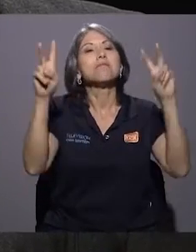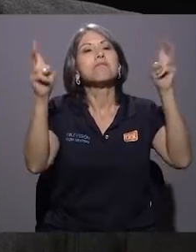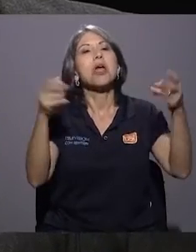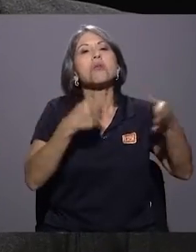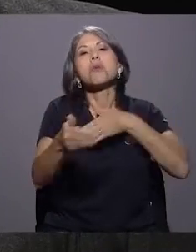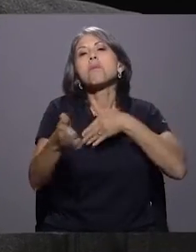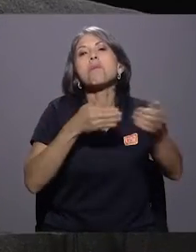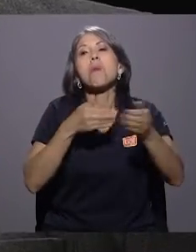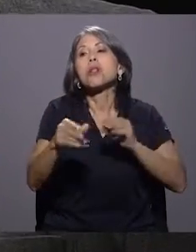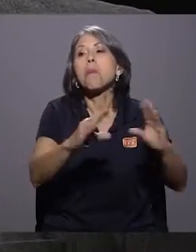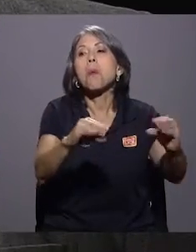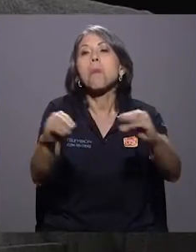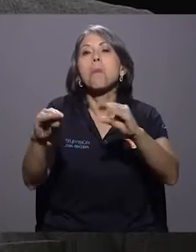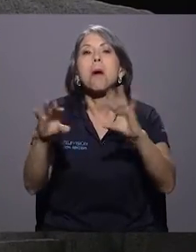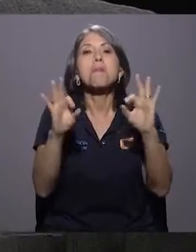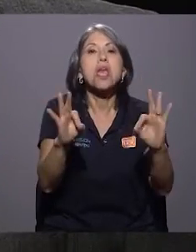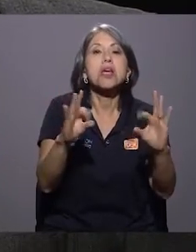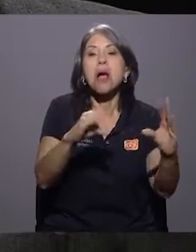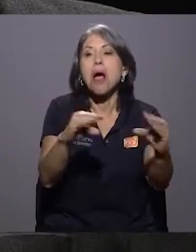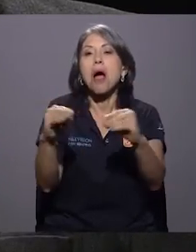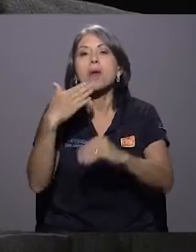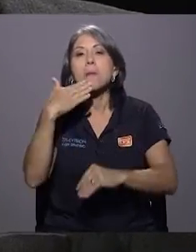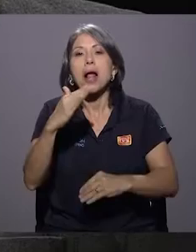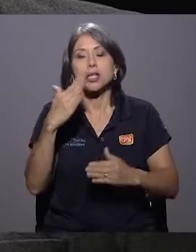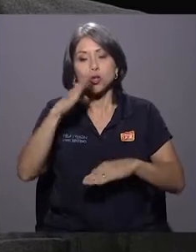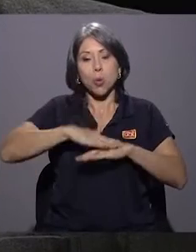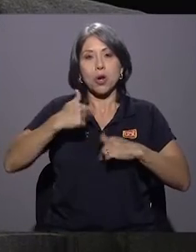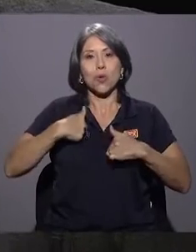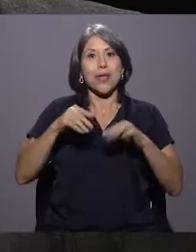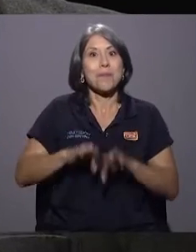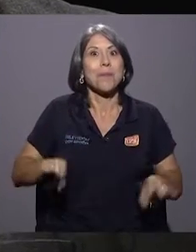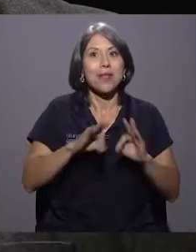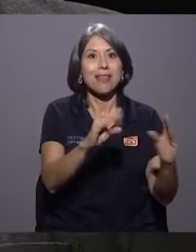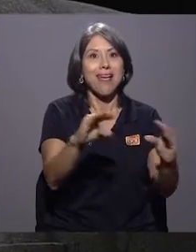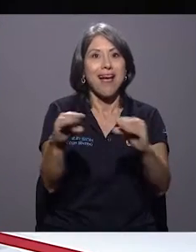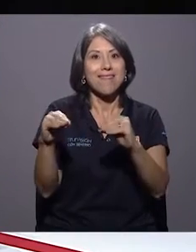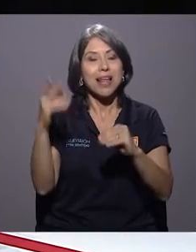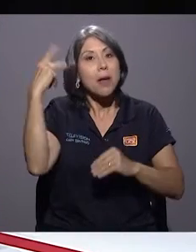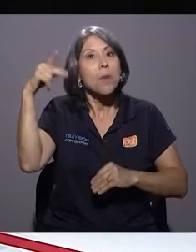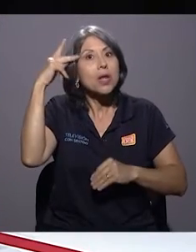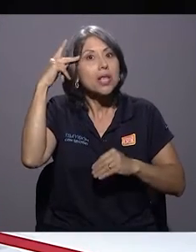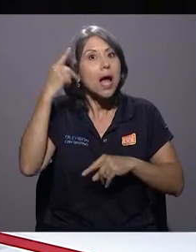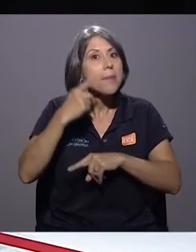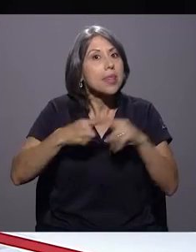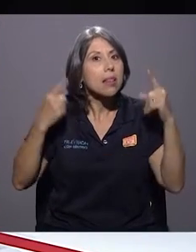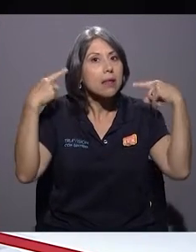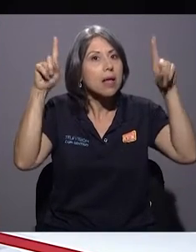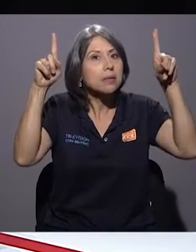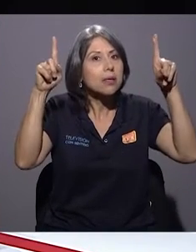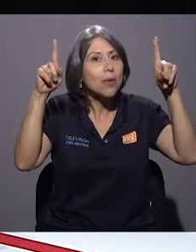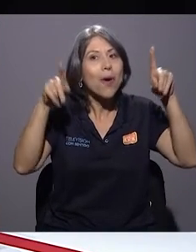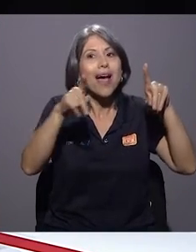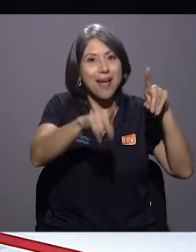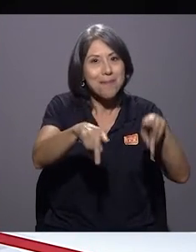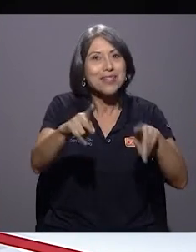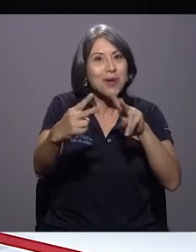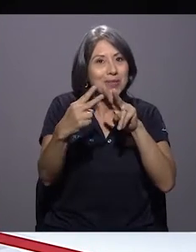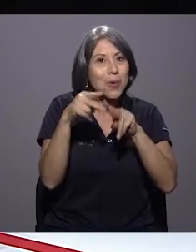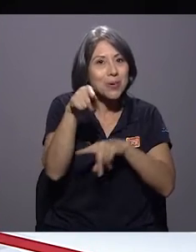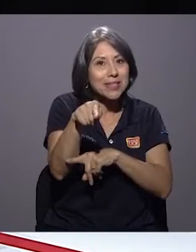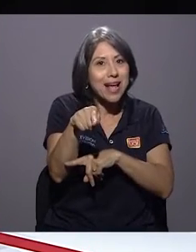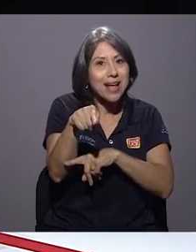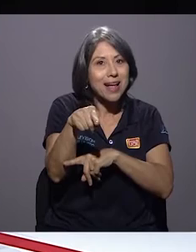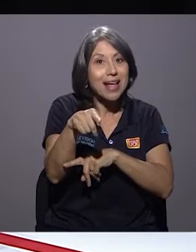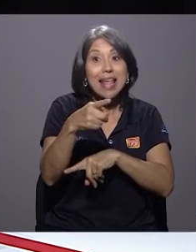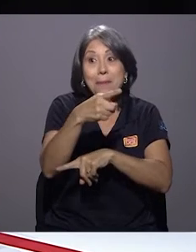bien o hablan mal de uno, lo importante es que hablen. En política, la mitad del éxito es que te conozcan. Y a las y los alcaldes que estaban